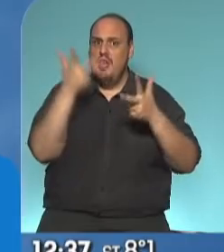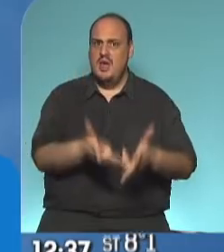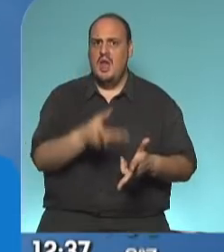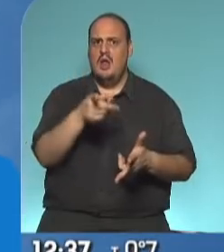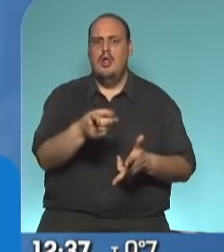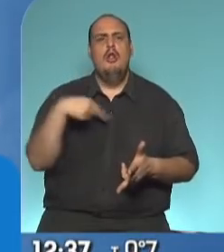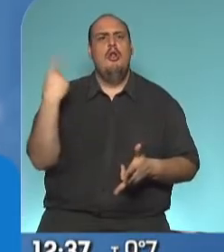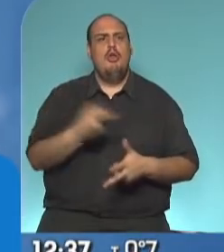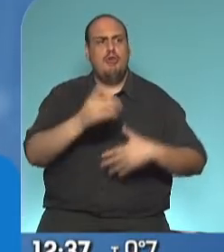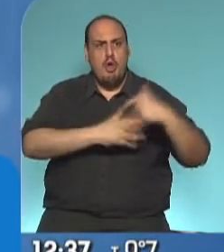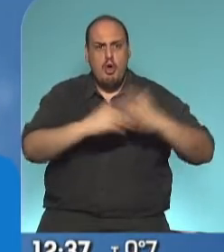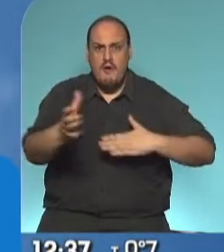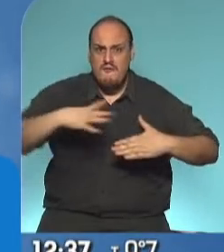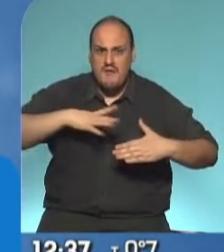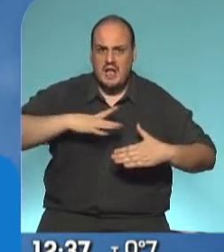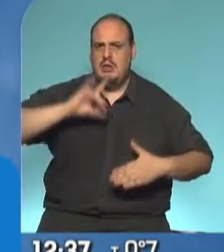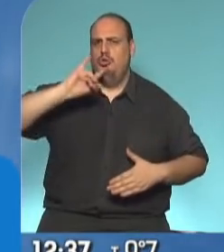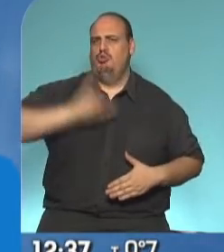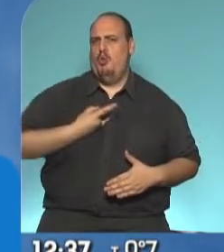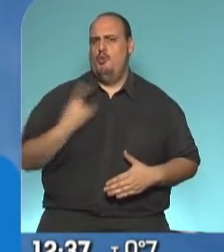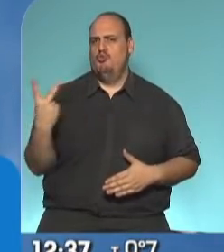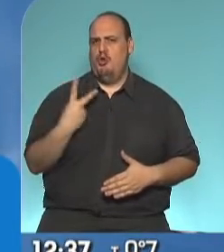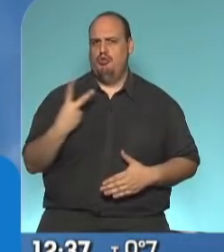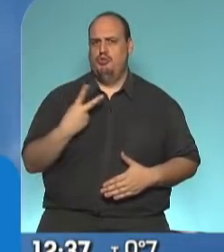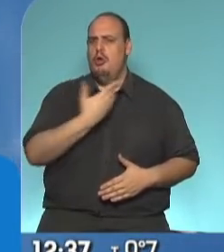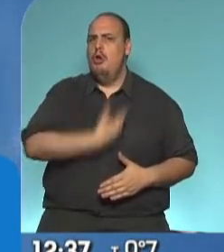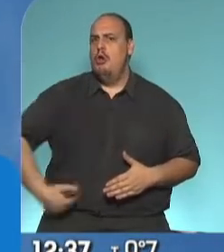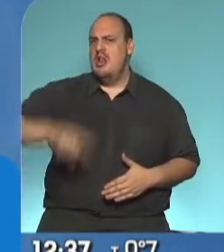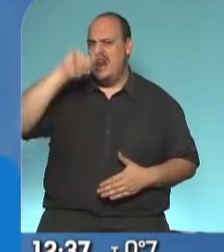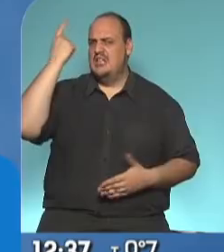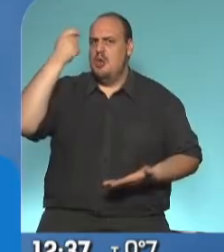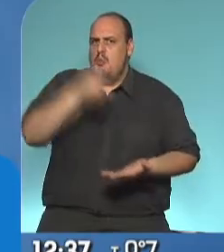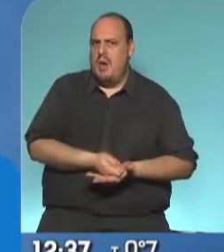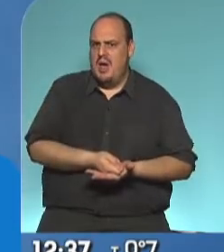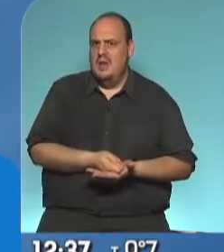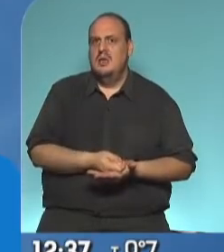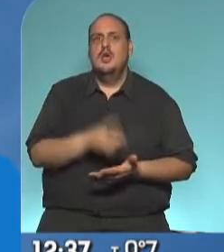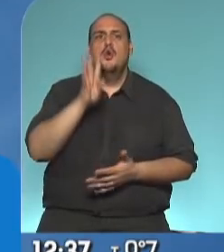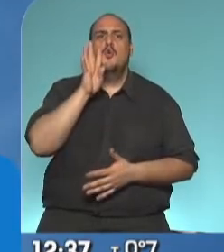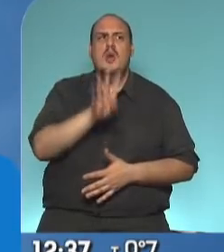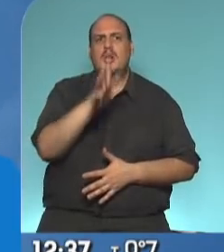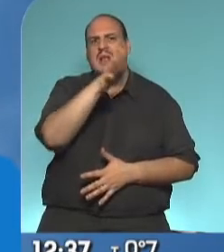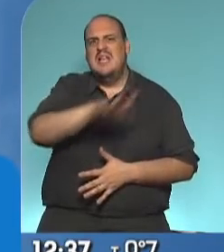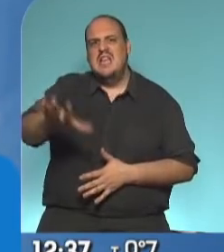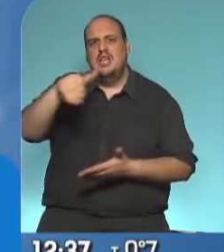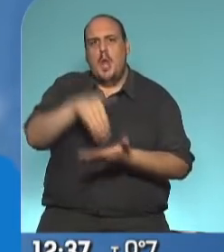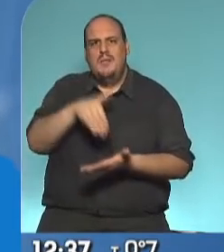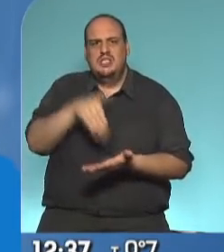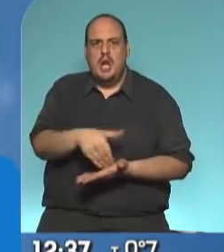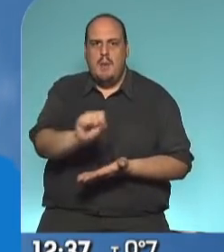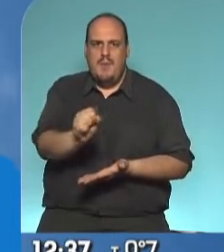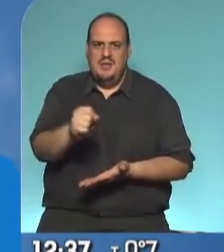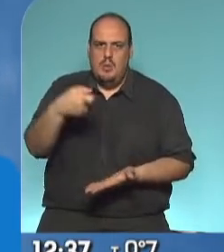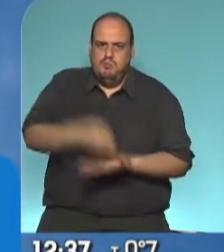resta de la obra. De todo lo que resta de la obra lo paga la nación. Y restan cerca de 4.500 millones de pesos.